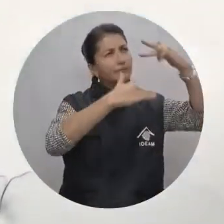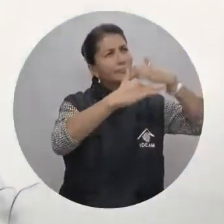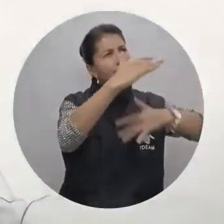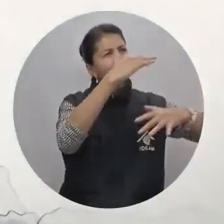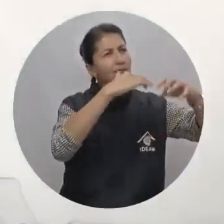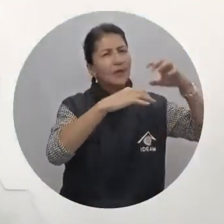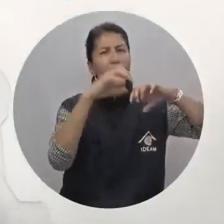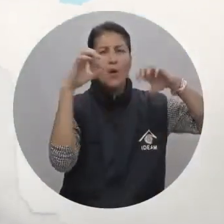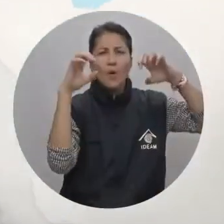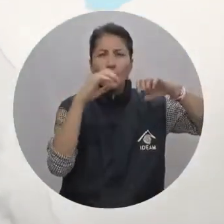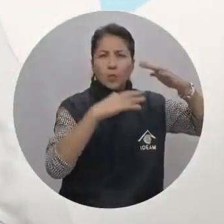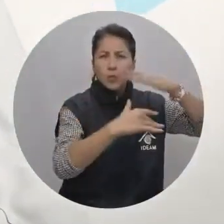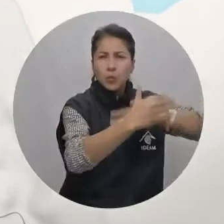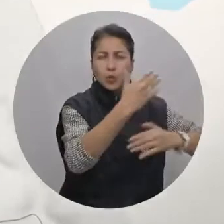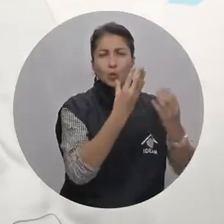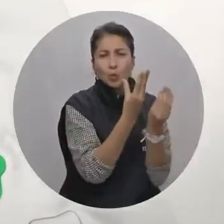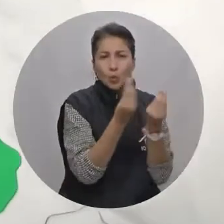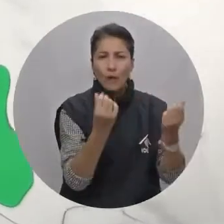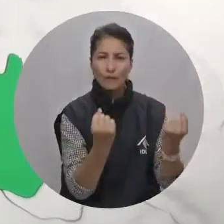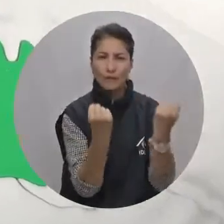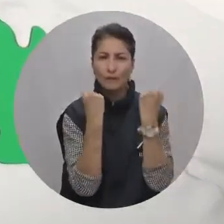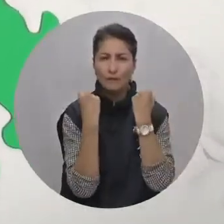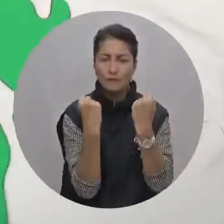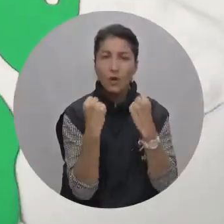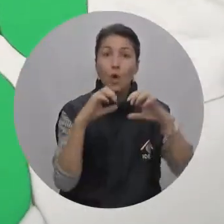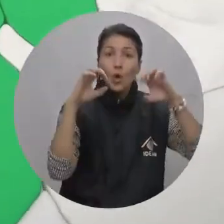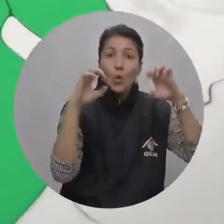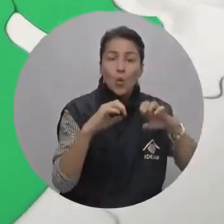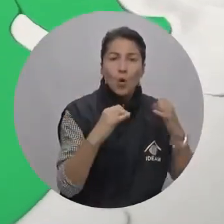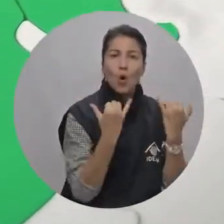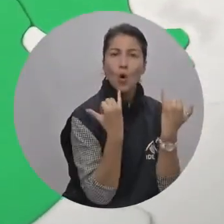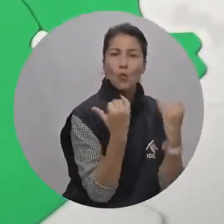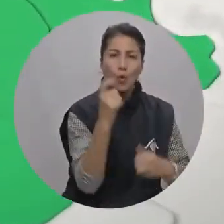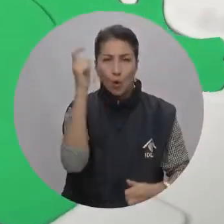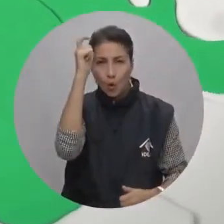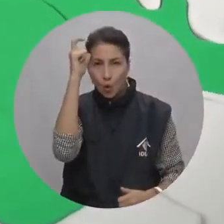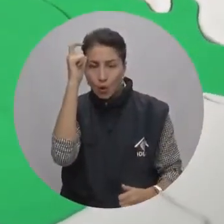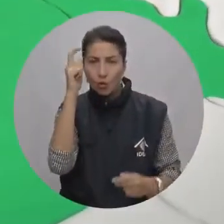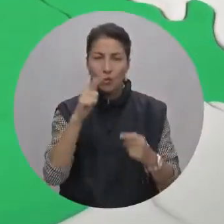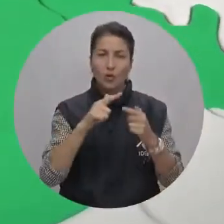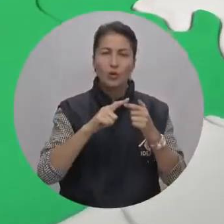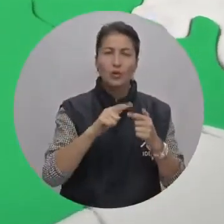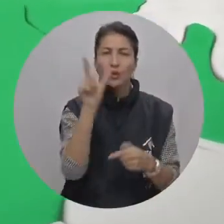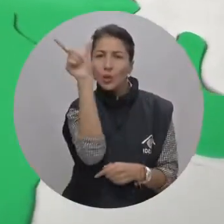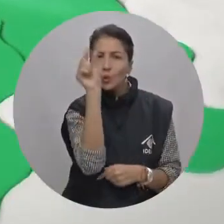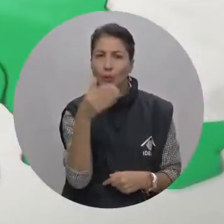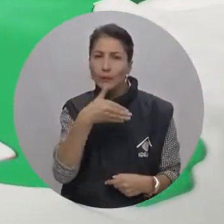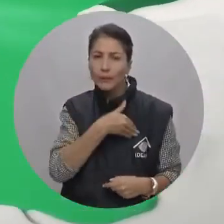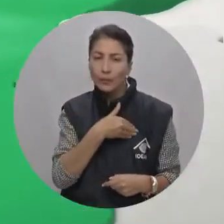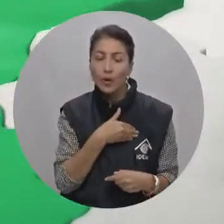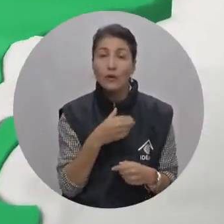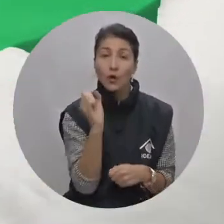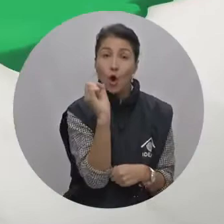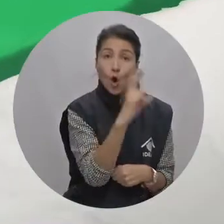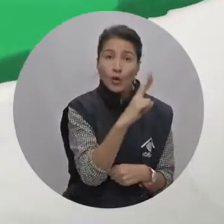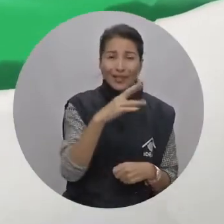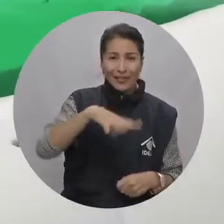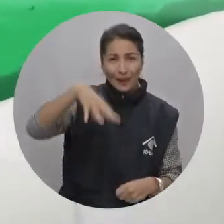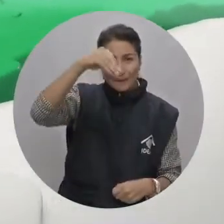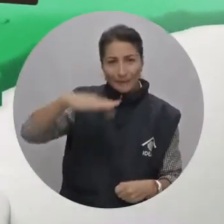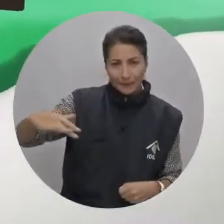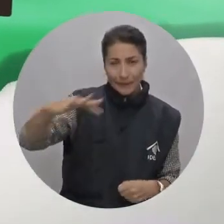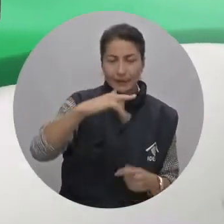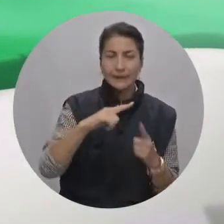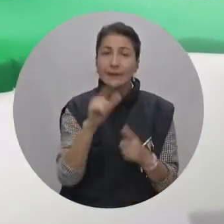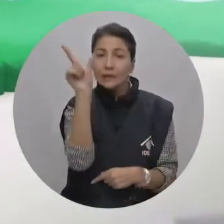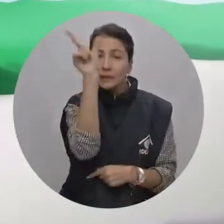En la región Caribe se prevé nubosidad suave e intensa, con lluvias sobre el sur de Córdoba, las costas de Sucre y Bolívar, el oriente